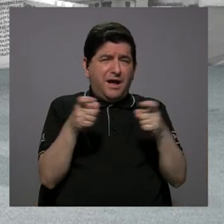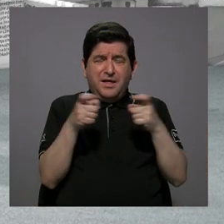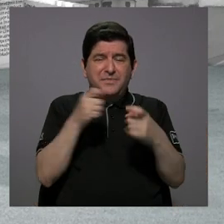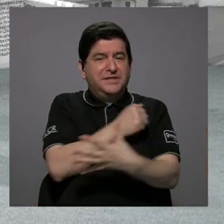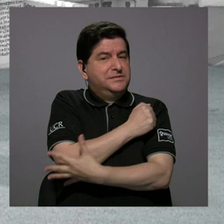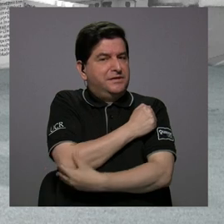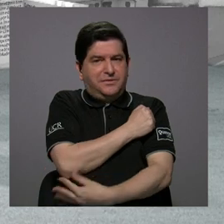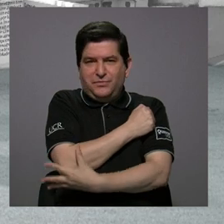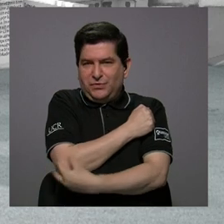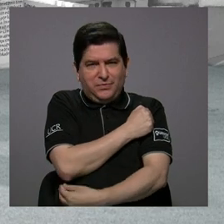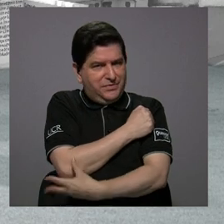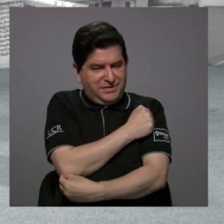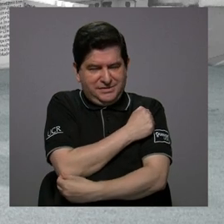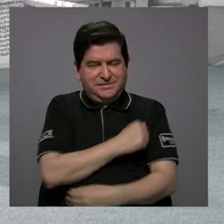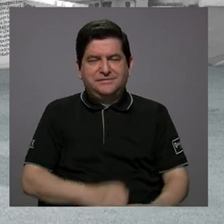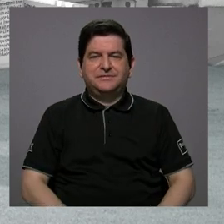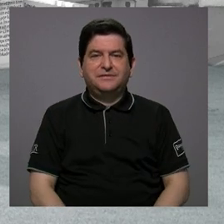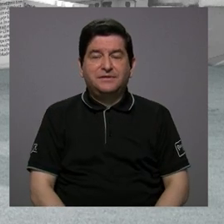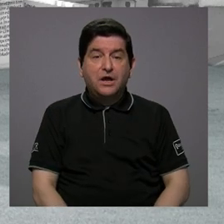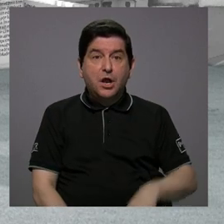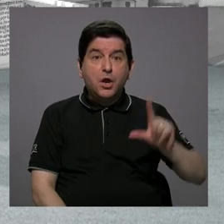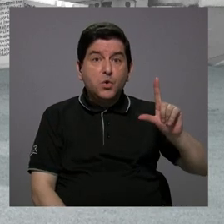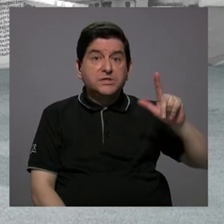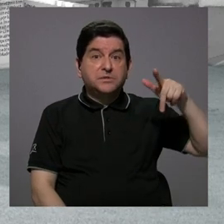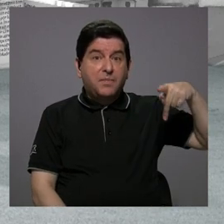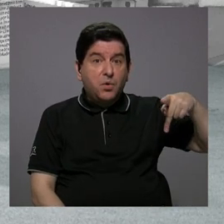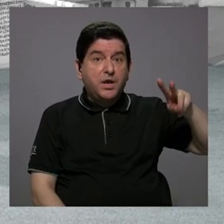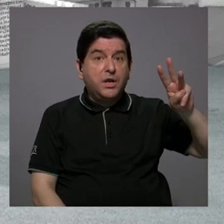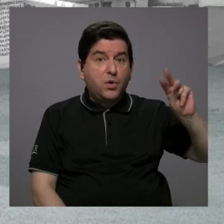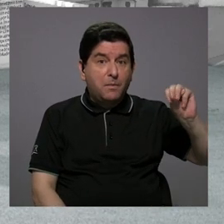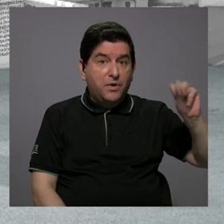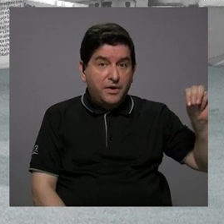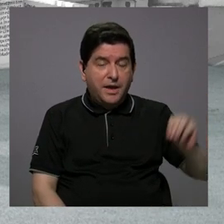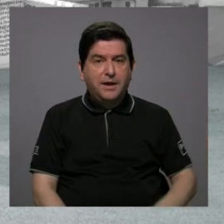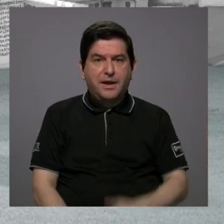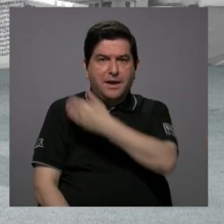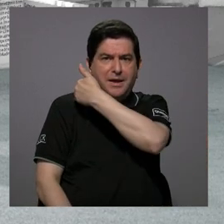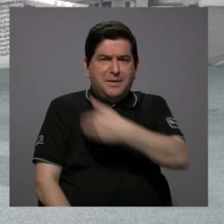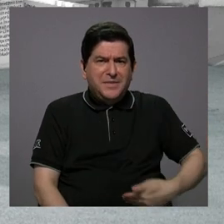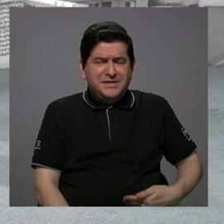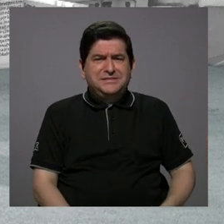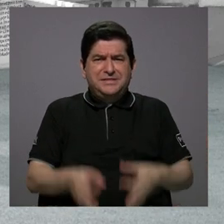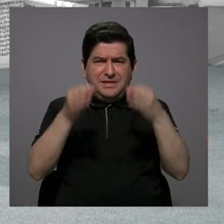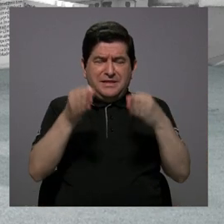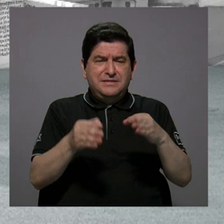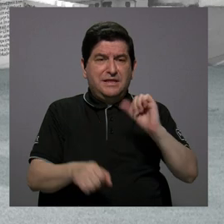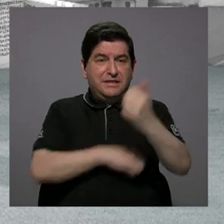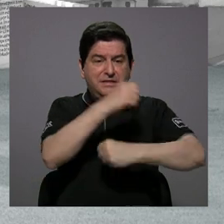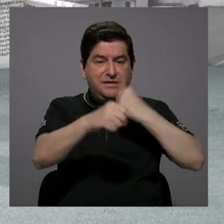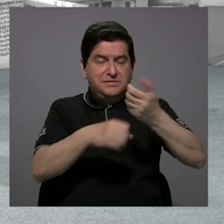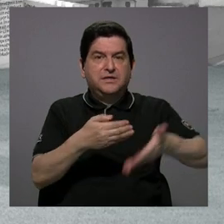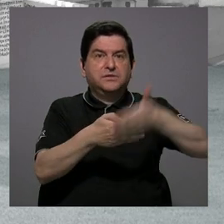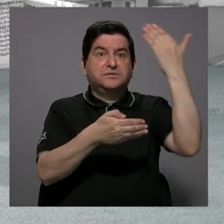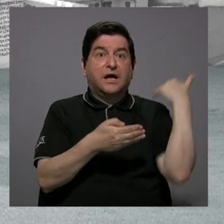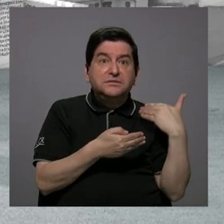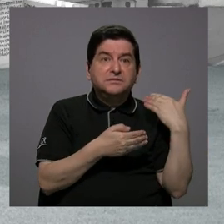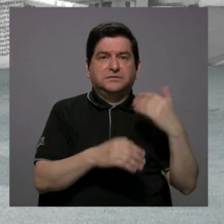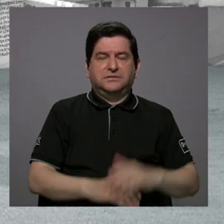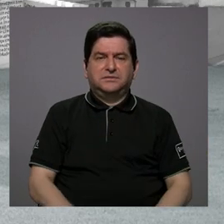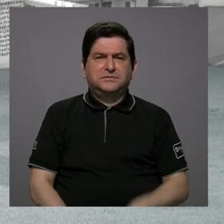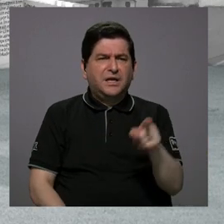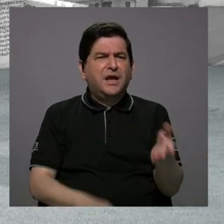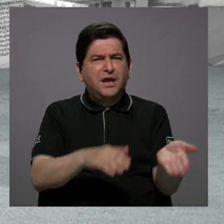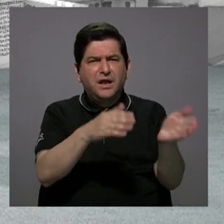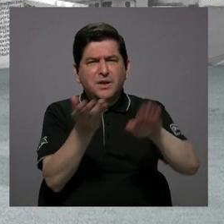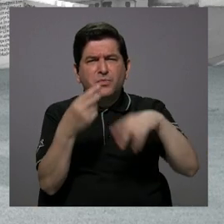pobreza. Y estamos hablando de don Luis Paulino Mora, presidente de la Corte hace ya más de una década. Sí, porque él